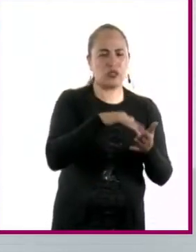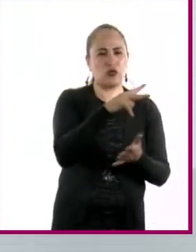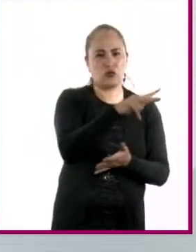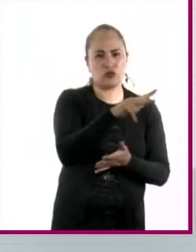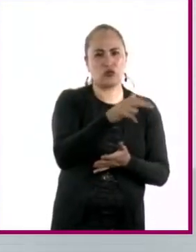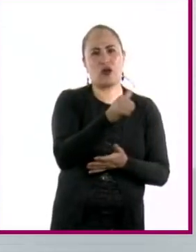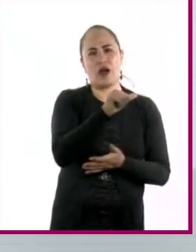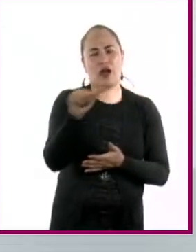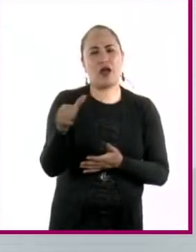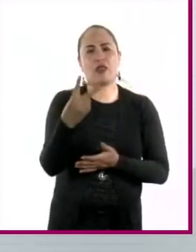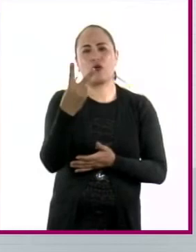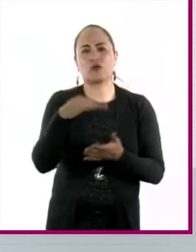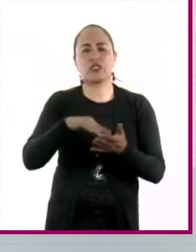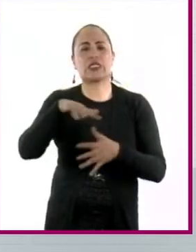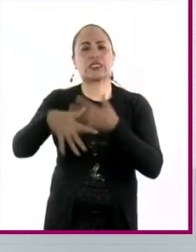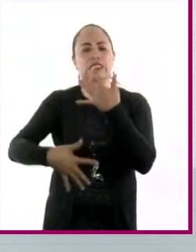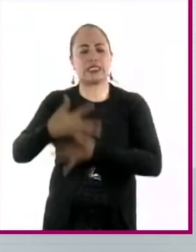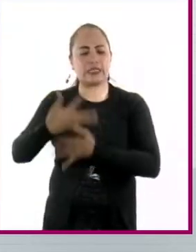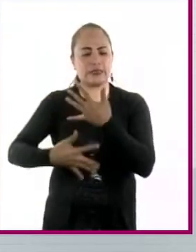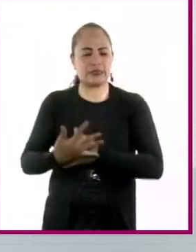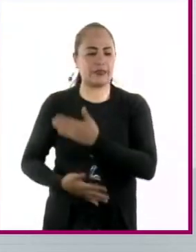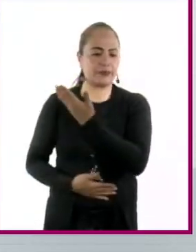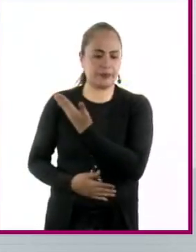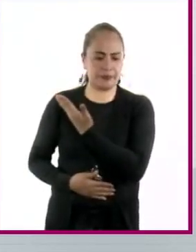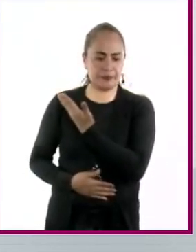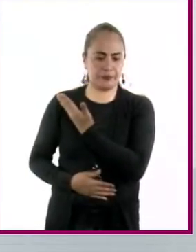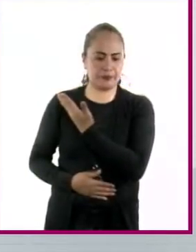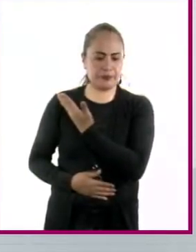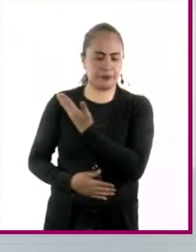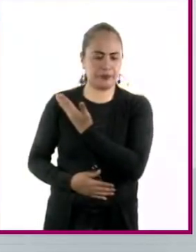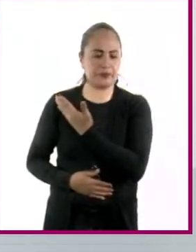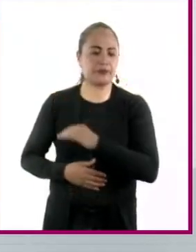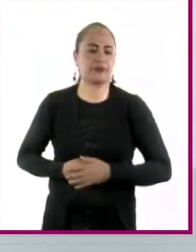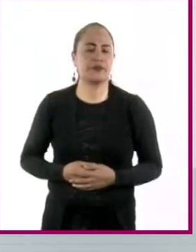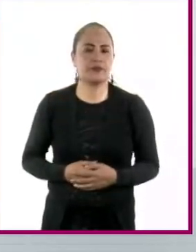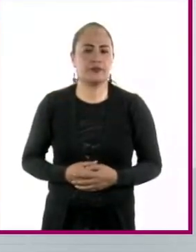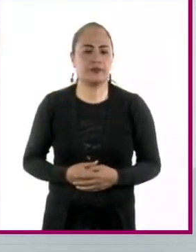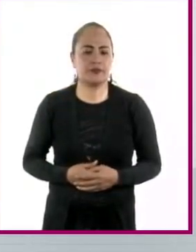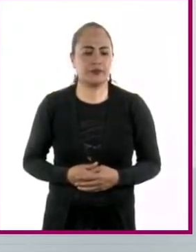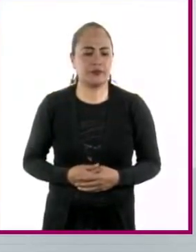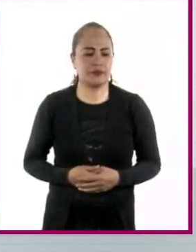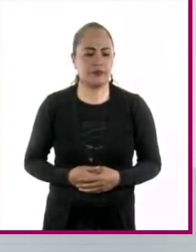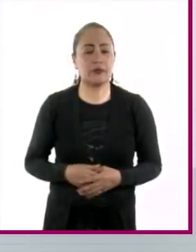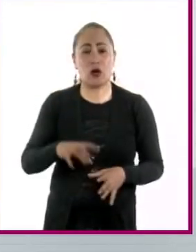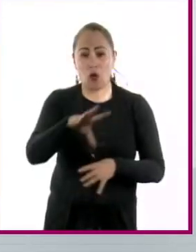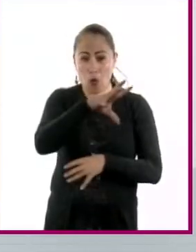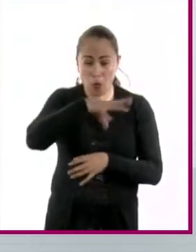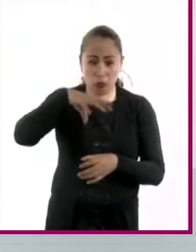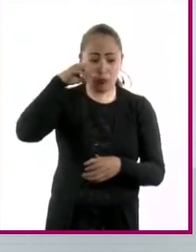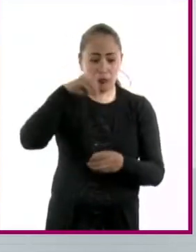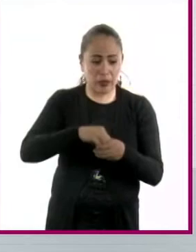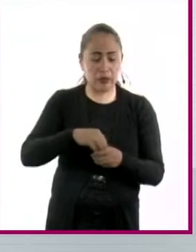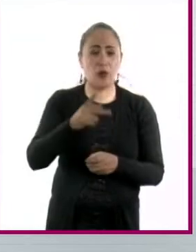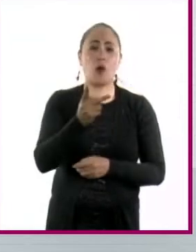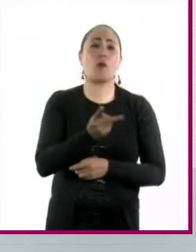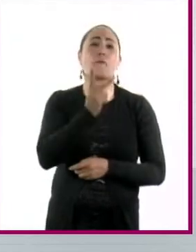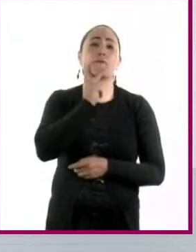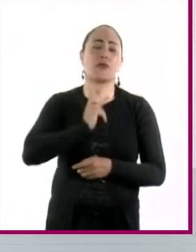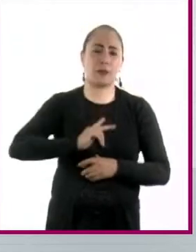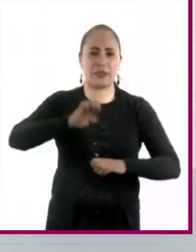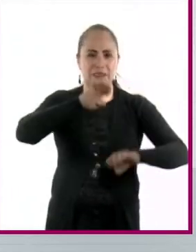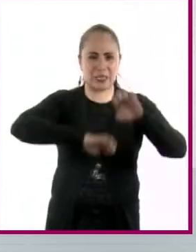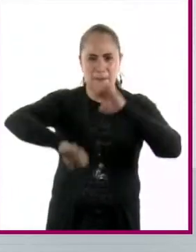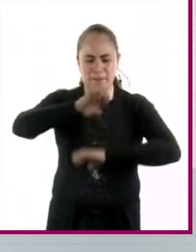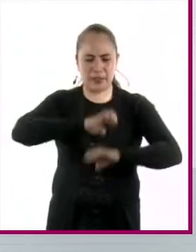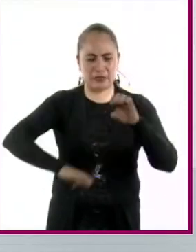identificaron 4.078 sitios contaminados por emergencias ambientales. De este total, Pemex tuvo responsabilidad